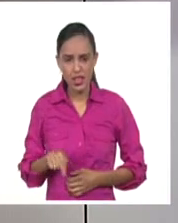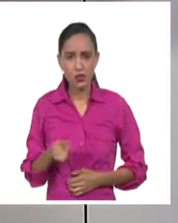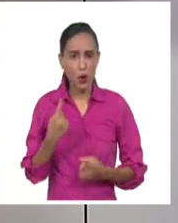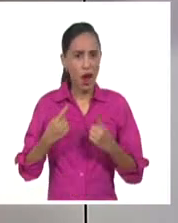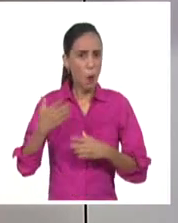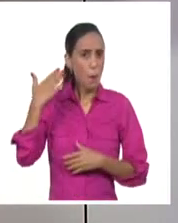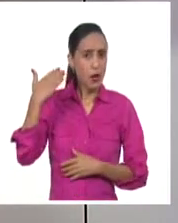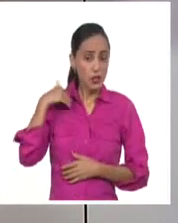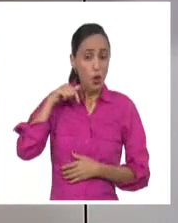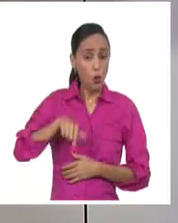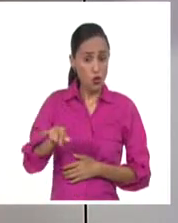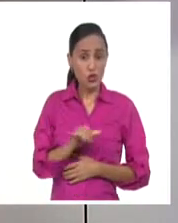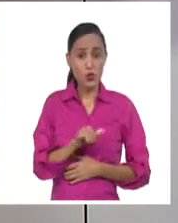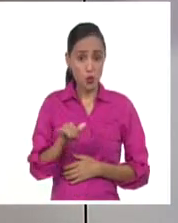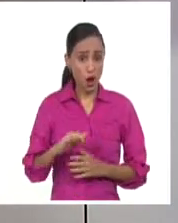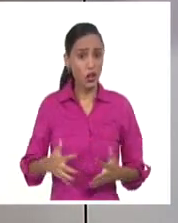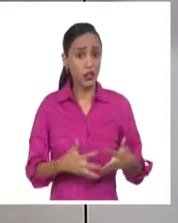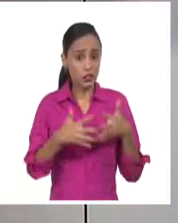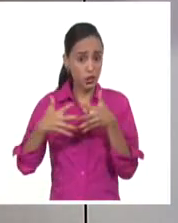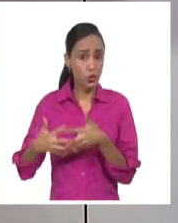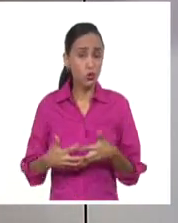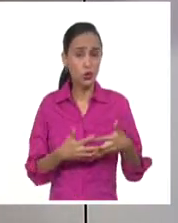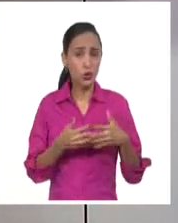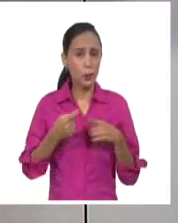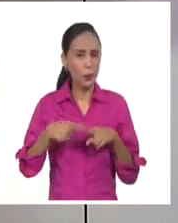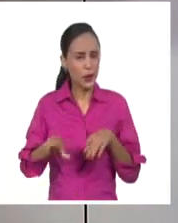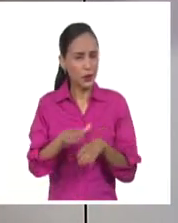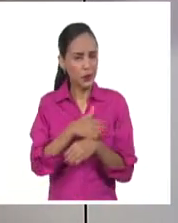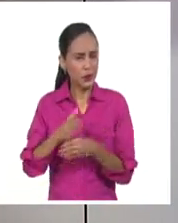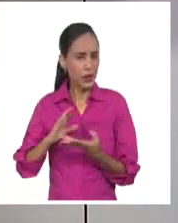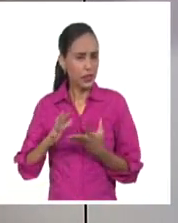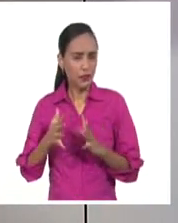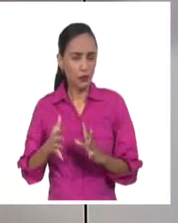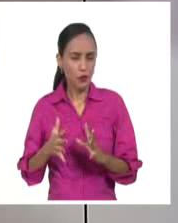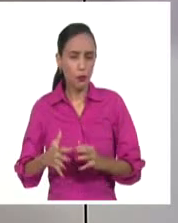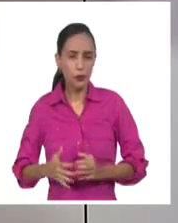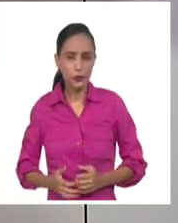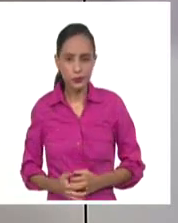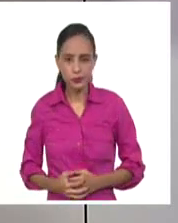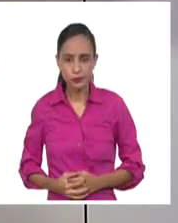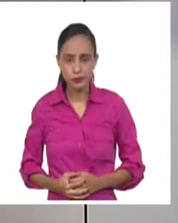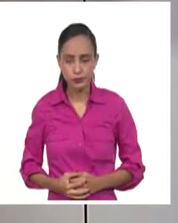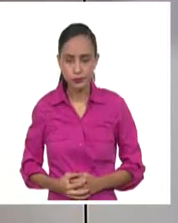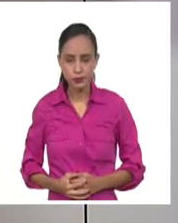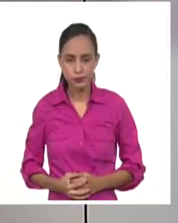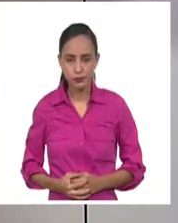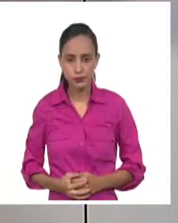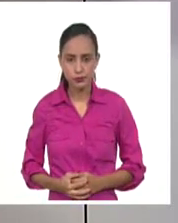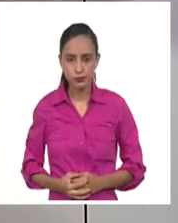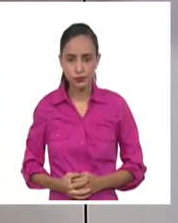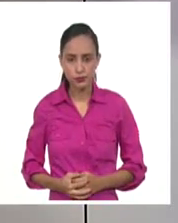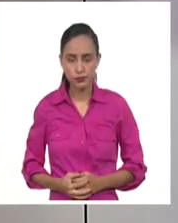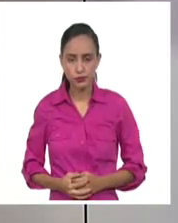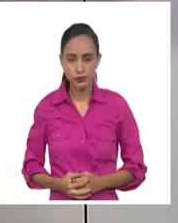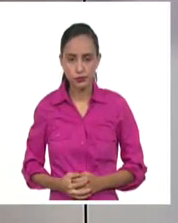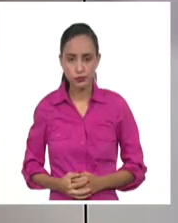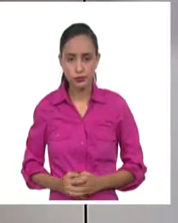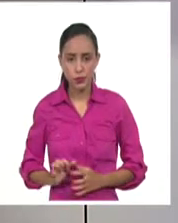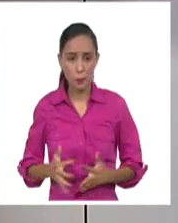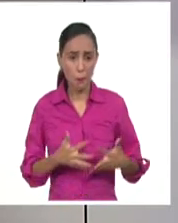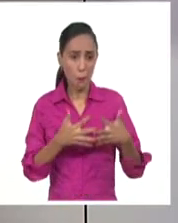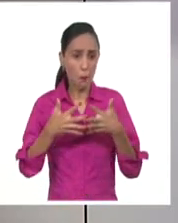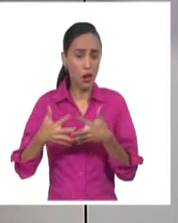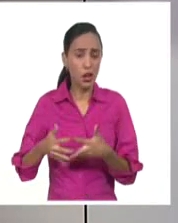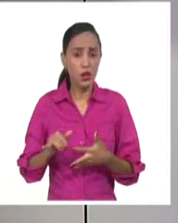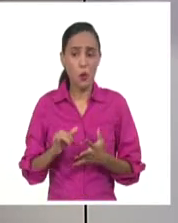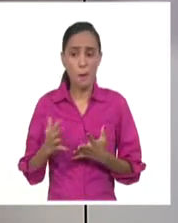Hoy ocurren en la nación norteña, pero de otras maneras, con otras formas de terror racial. Un país xenófobo, y así lo